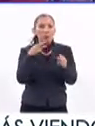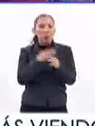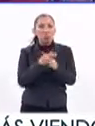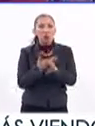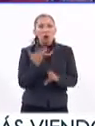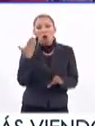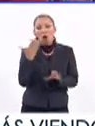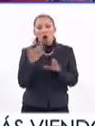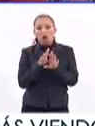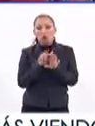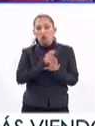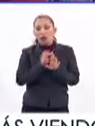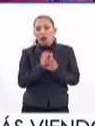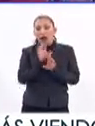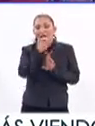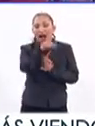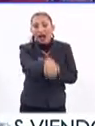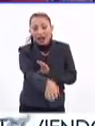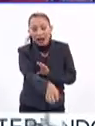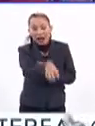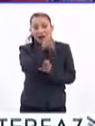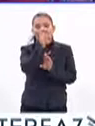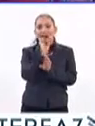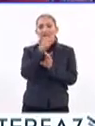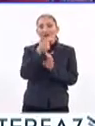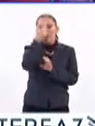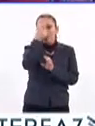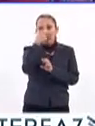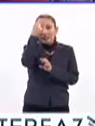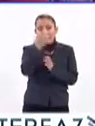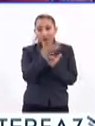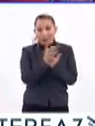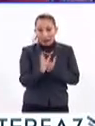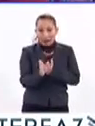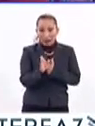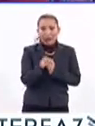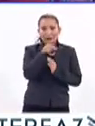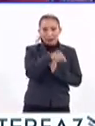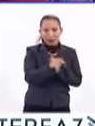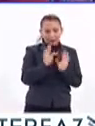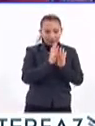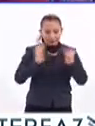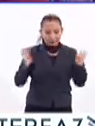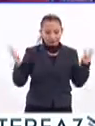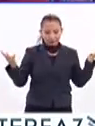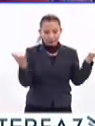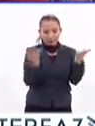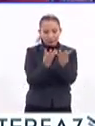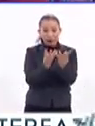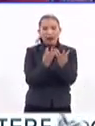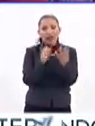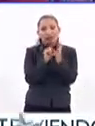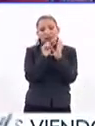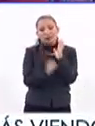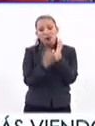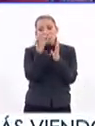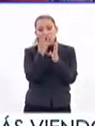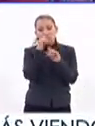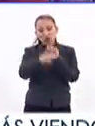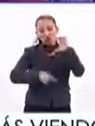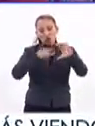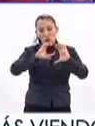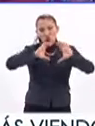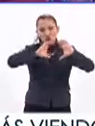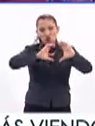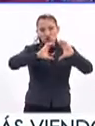alcance, es por eso que las recolecta fácilmente. Y por parte del chasis es un sistema de 4x4